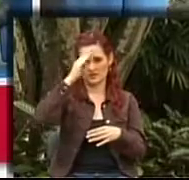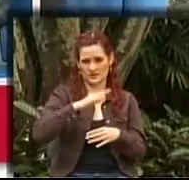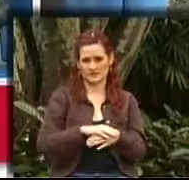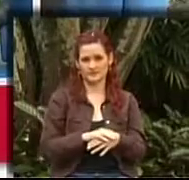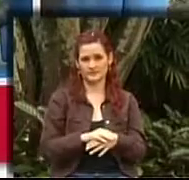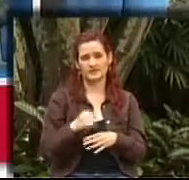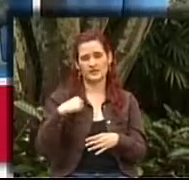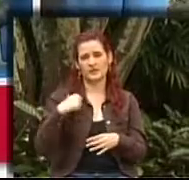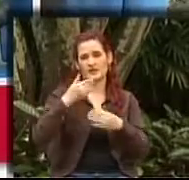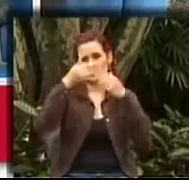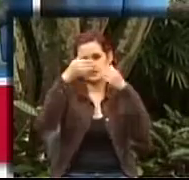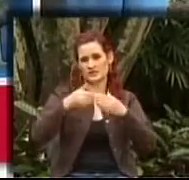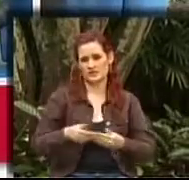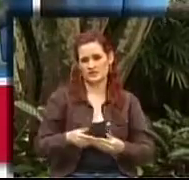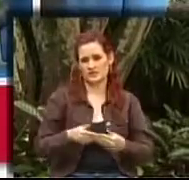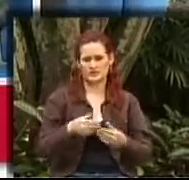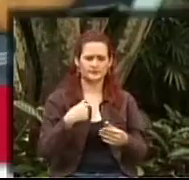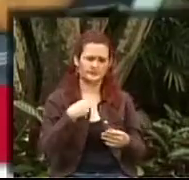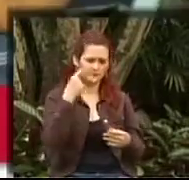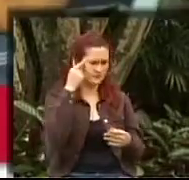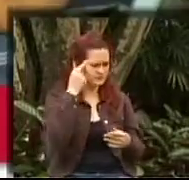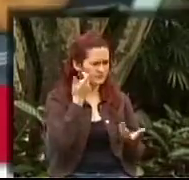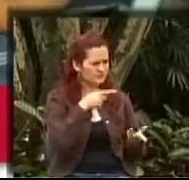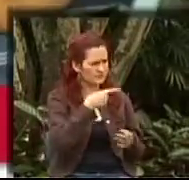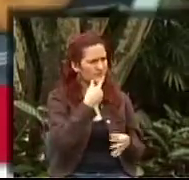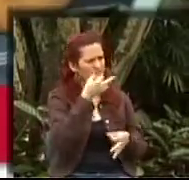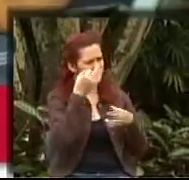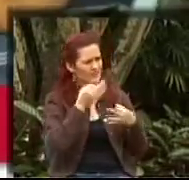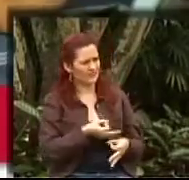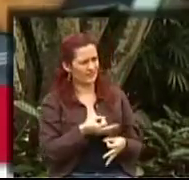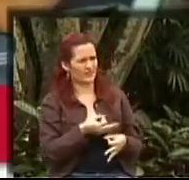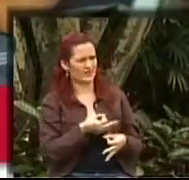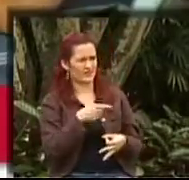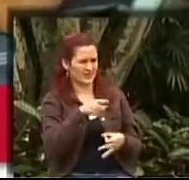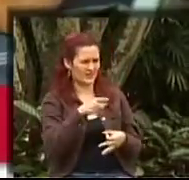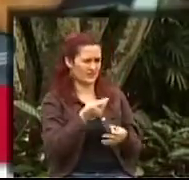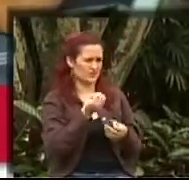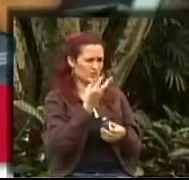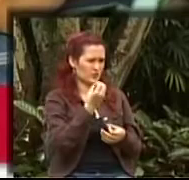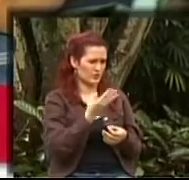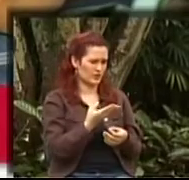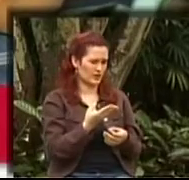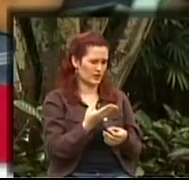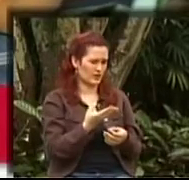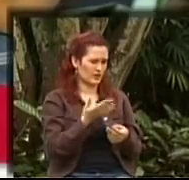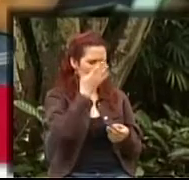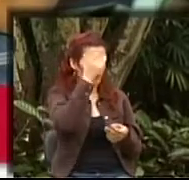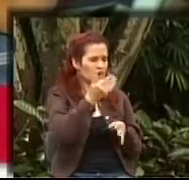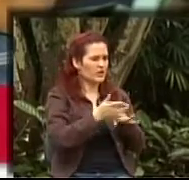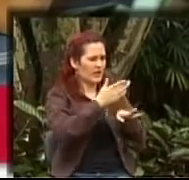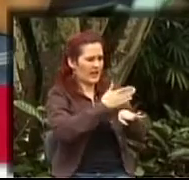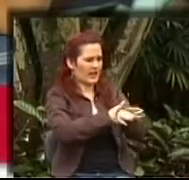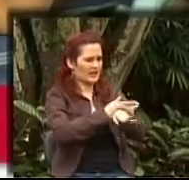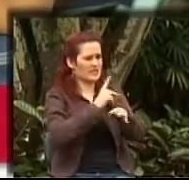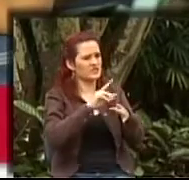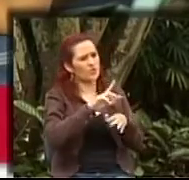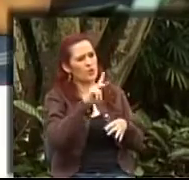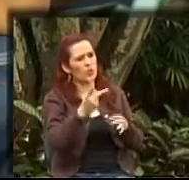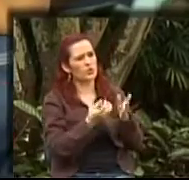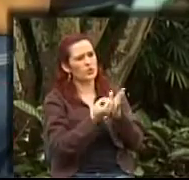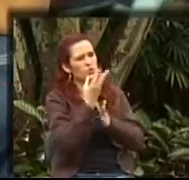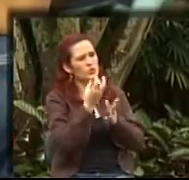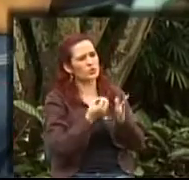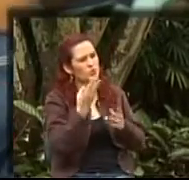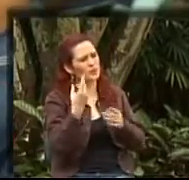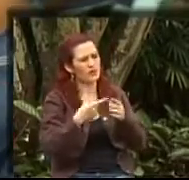registro es real y lo pregunto es por esto, porque es que hemos obtenido algunas estadísticas, unas cifras que nos hablan de